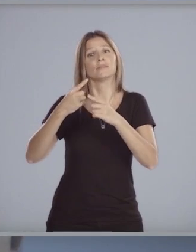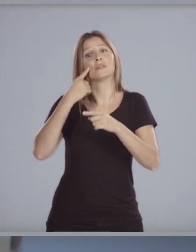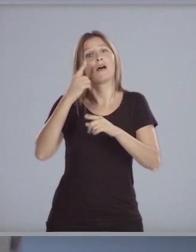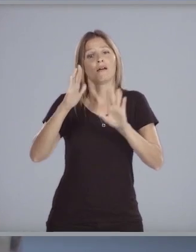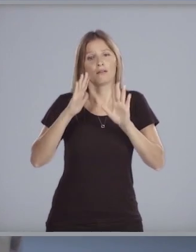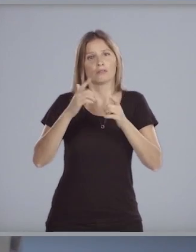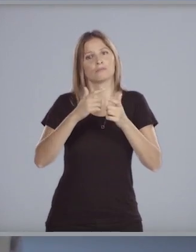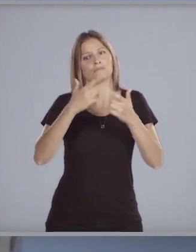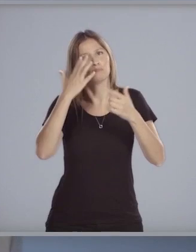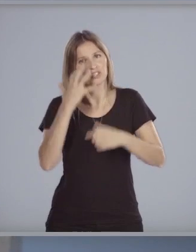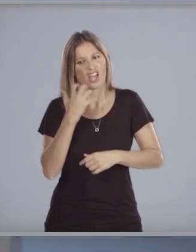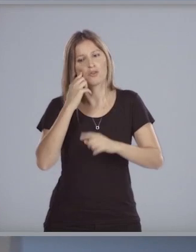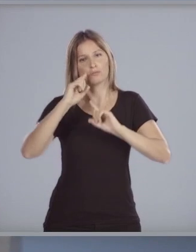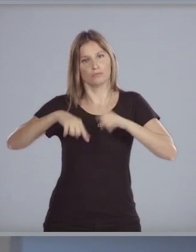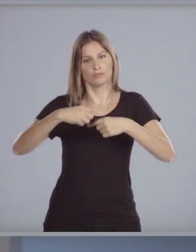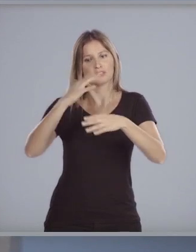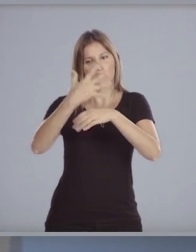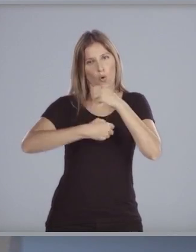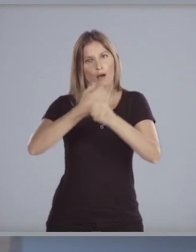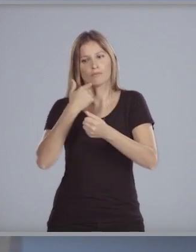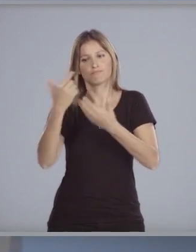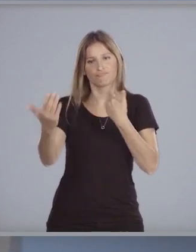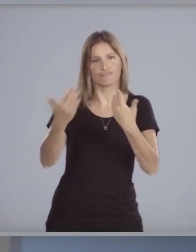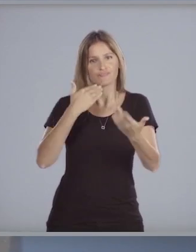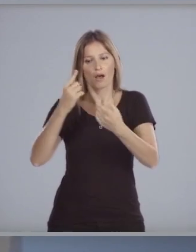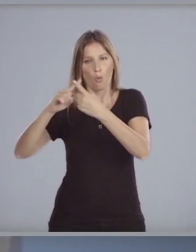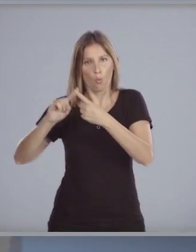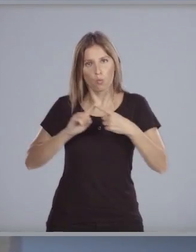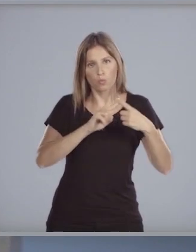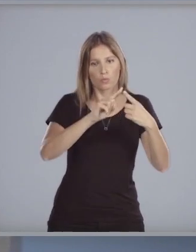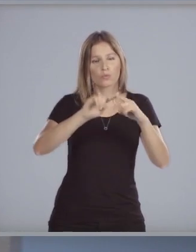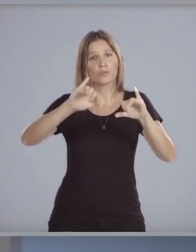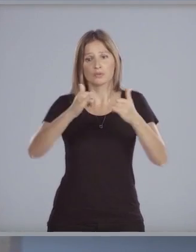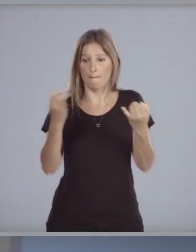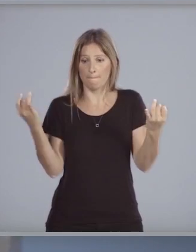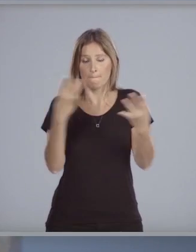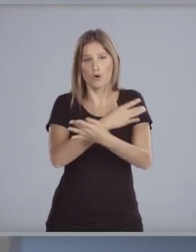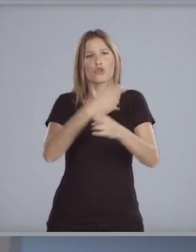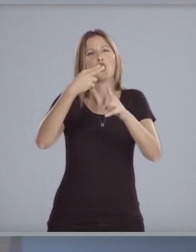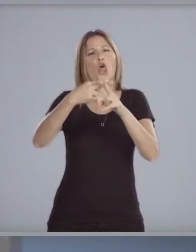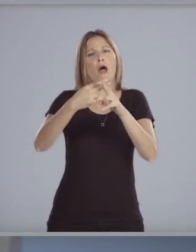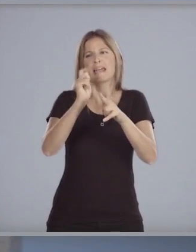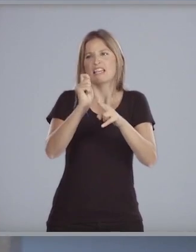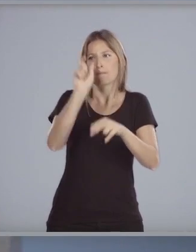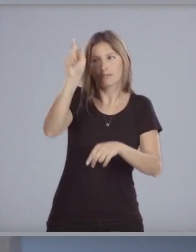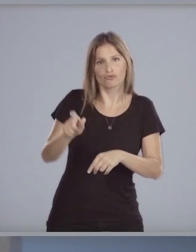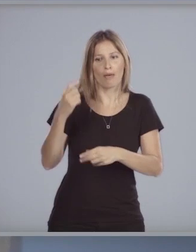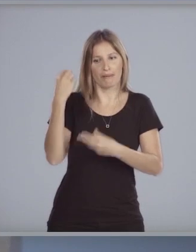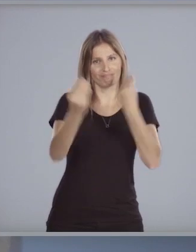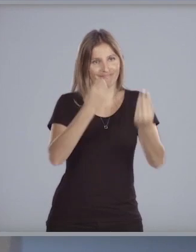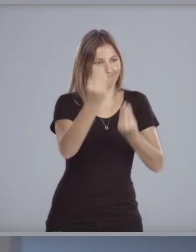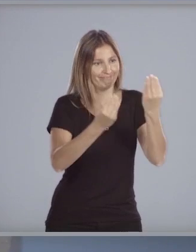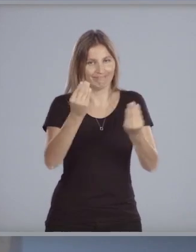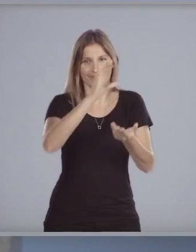a mantener durante los cinco años de gestión, una vez que recibamos los nombres de sus representantes a los